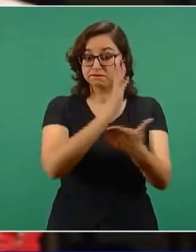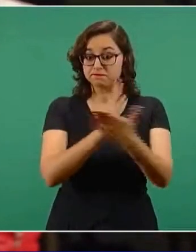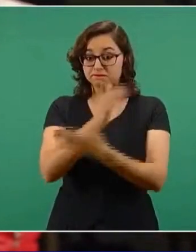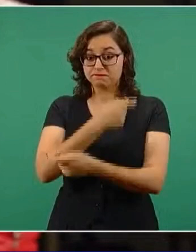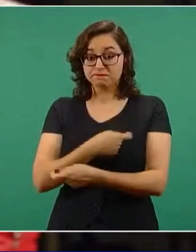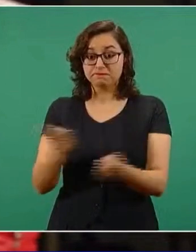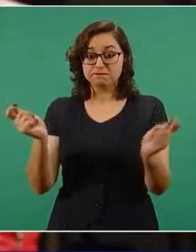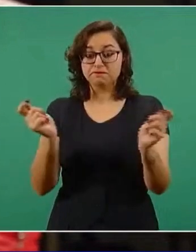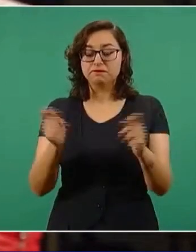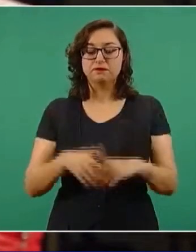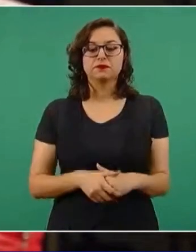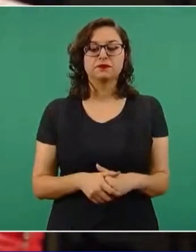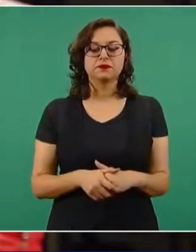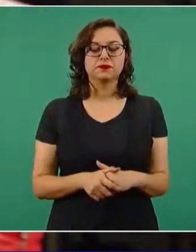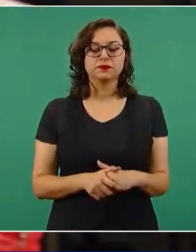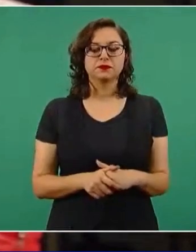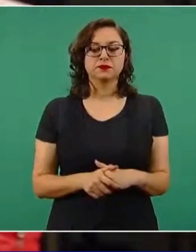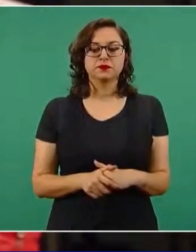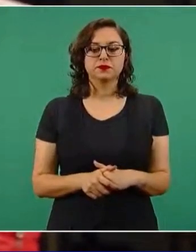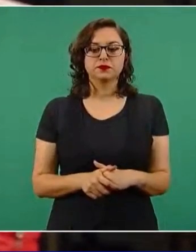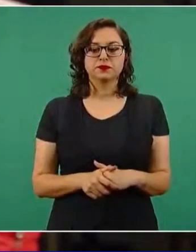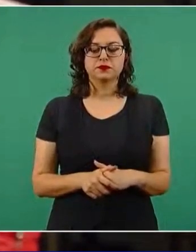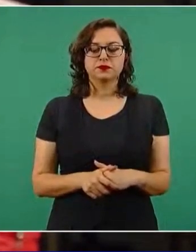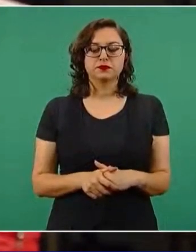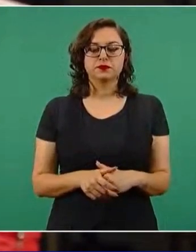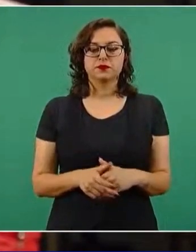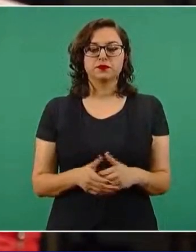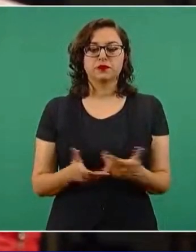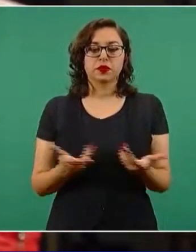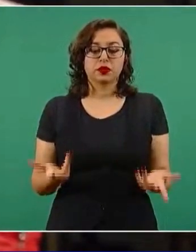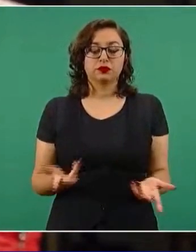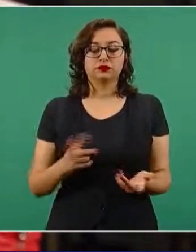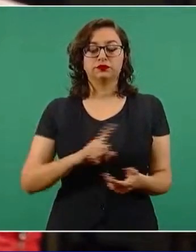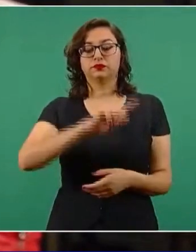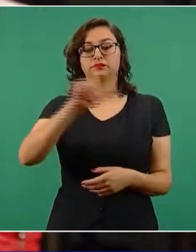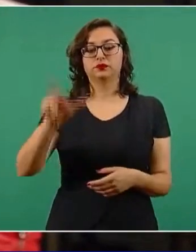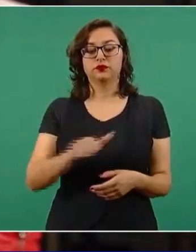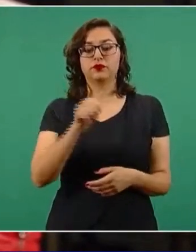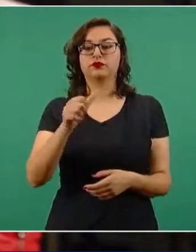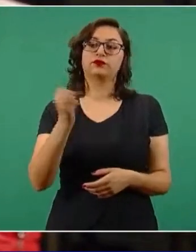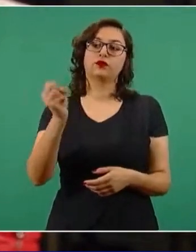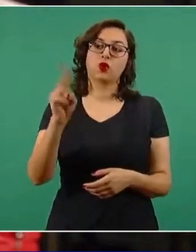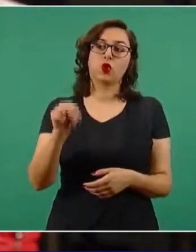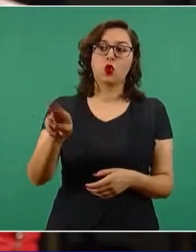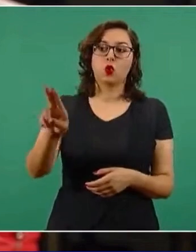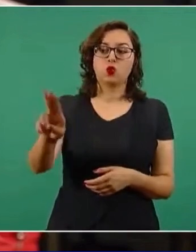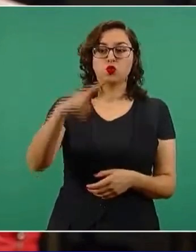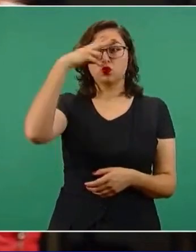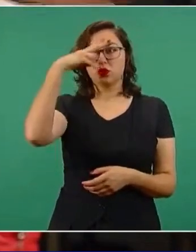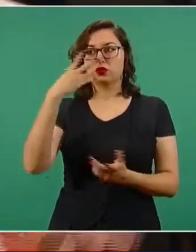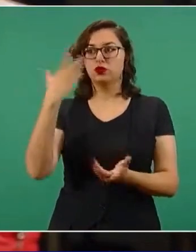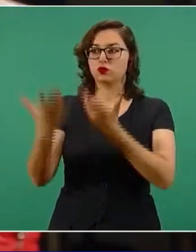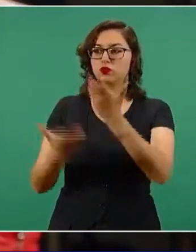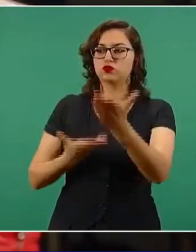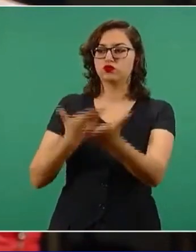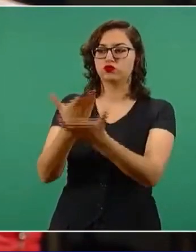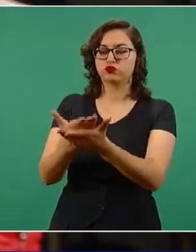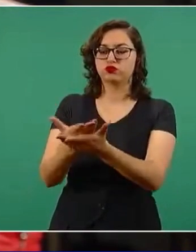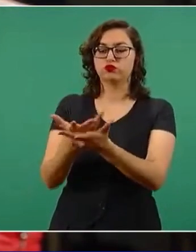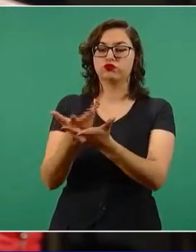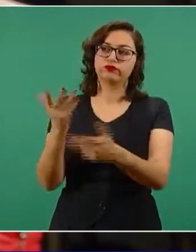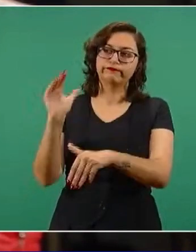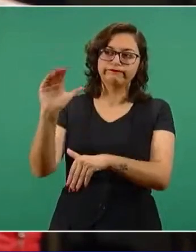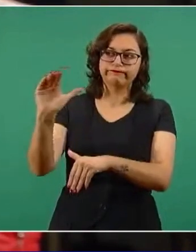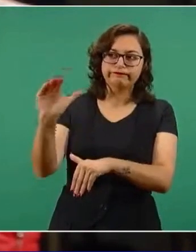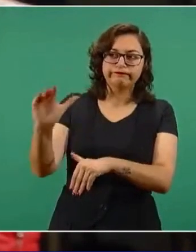¿Y si en algún momento dado México podría poner este posicionamiento ante la ONU para por lo menos empezar a garantizar de manera global